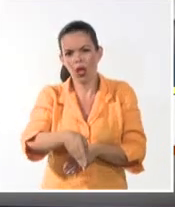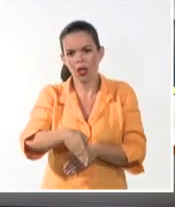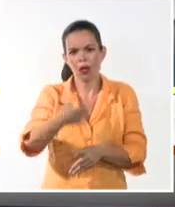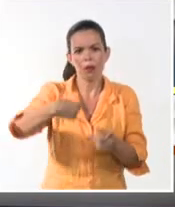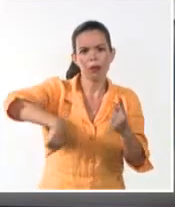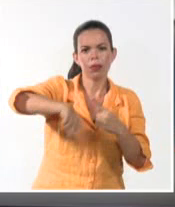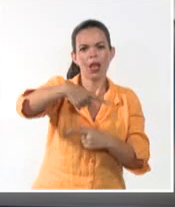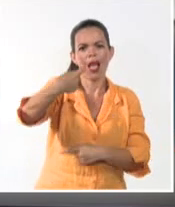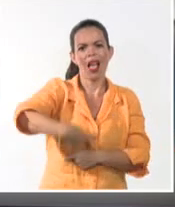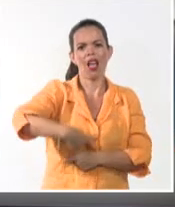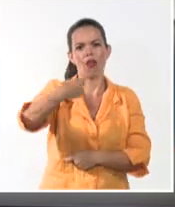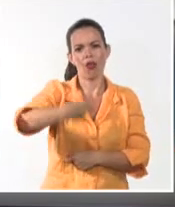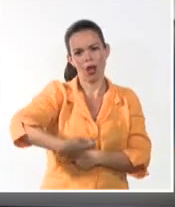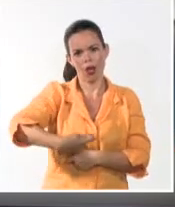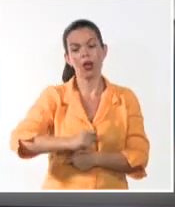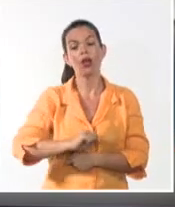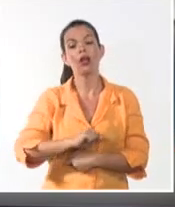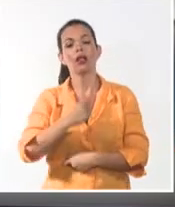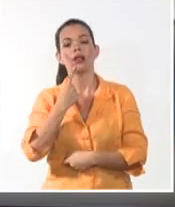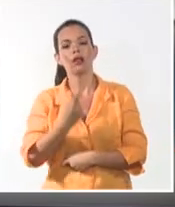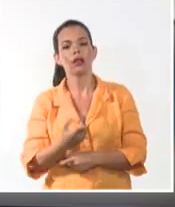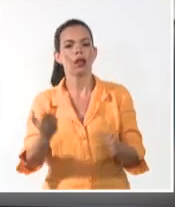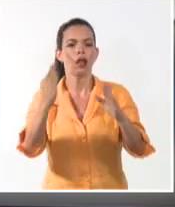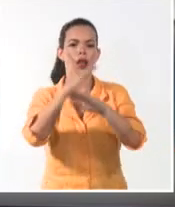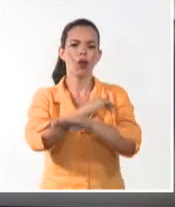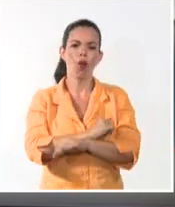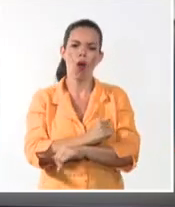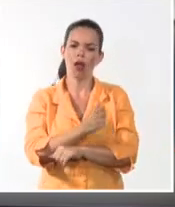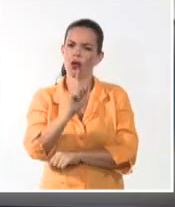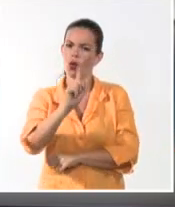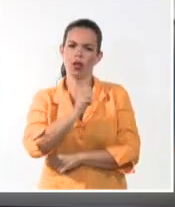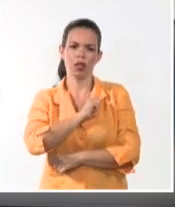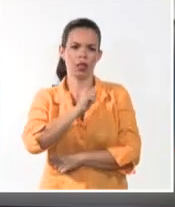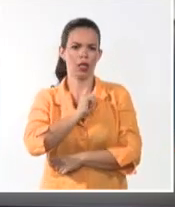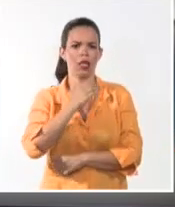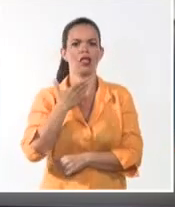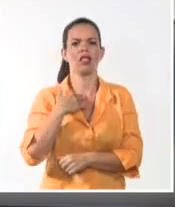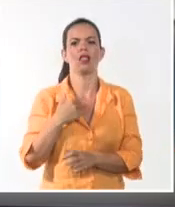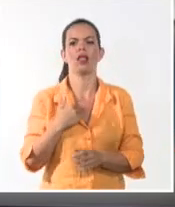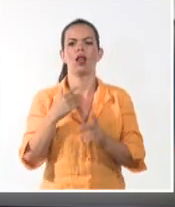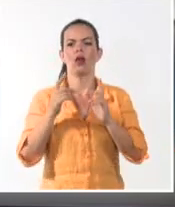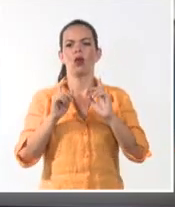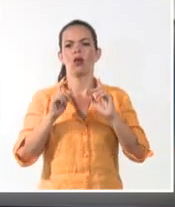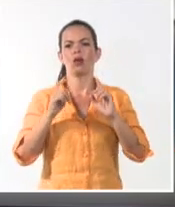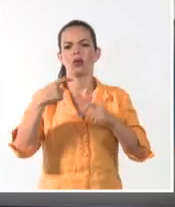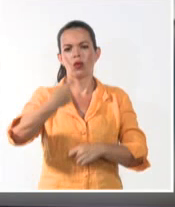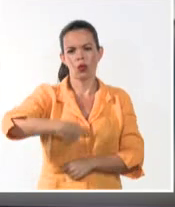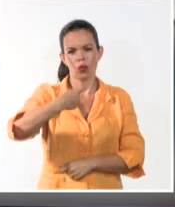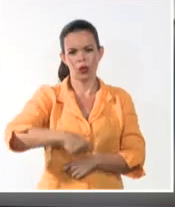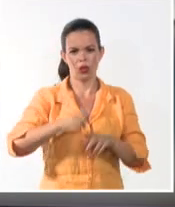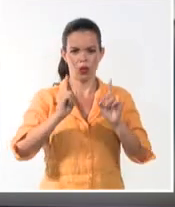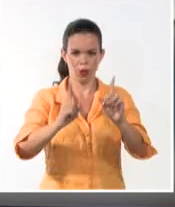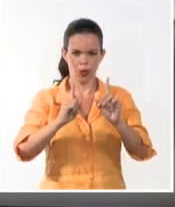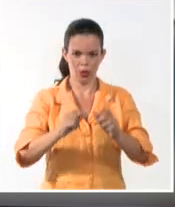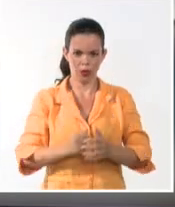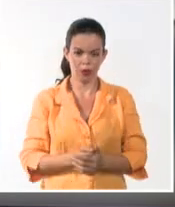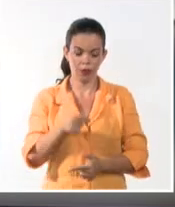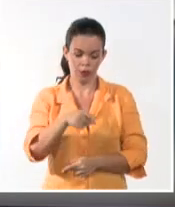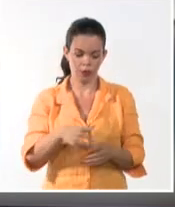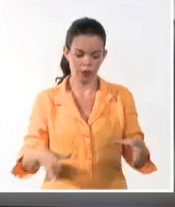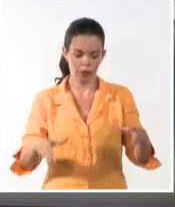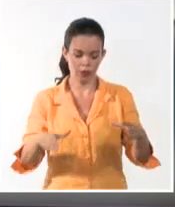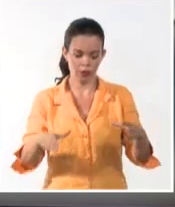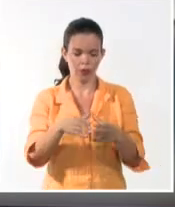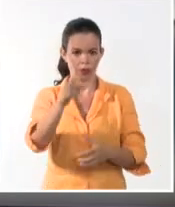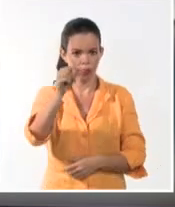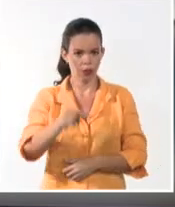descargo, instó a no recomendar el juicio político. En ese sentido, la presidenta encargada de la Comisión de Fiscalización, Ana